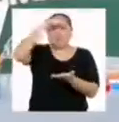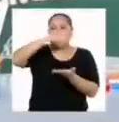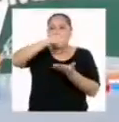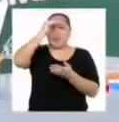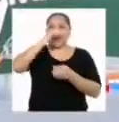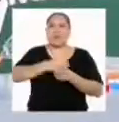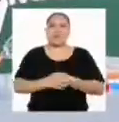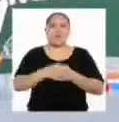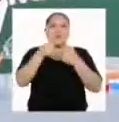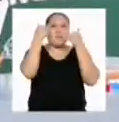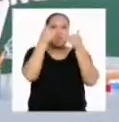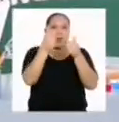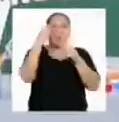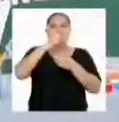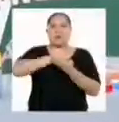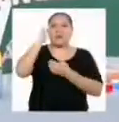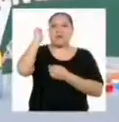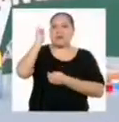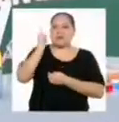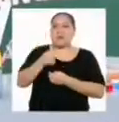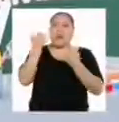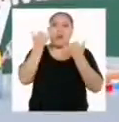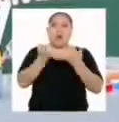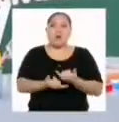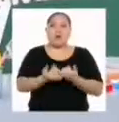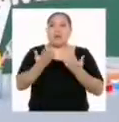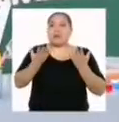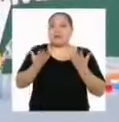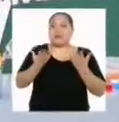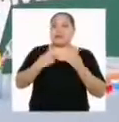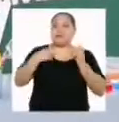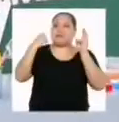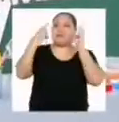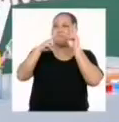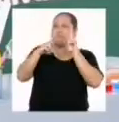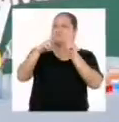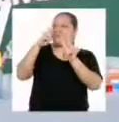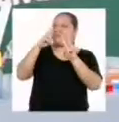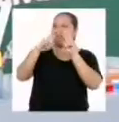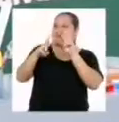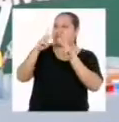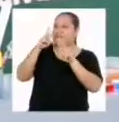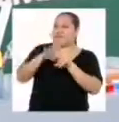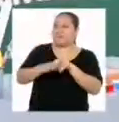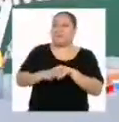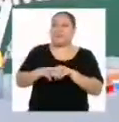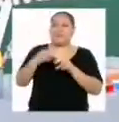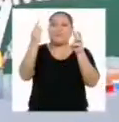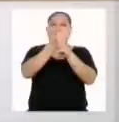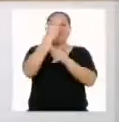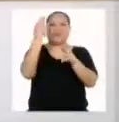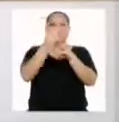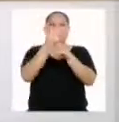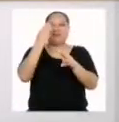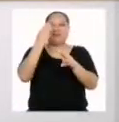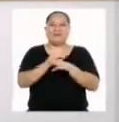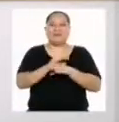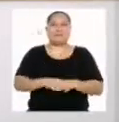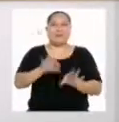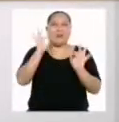Bien, profesor. Justo hoy nos toca nada más y nada menos, nada por y nada entre que matemática.